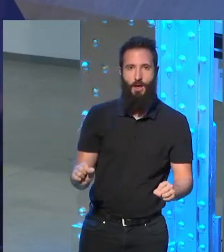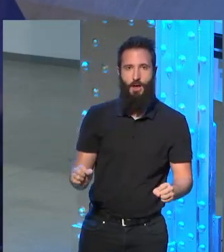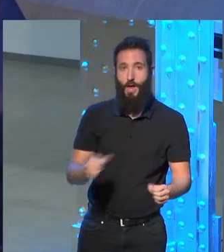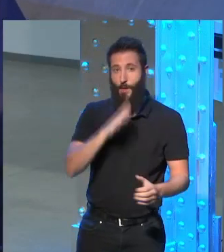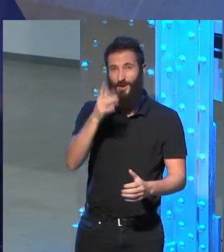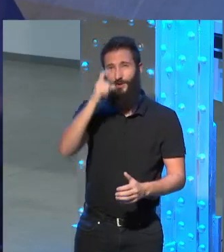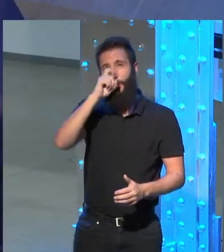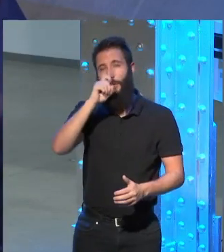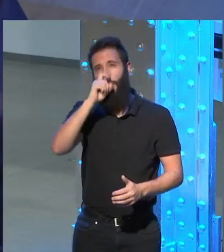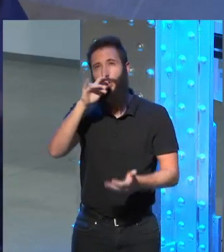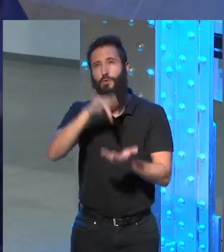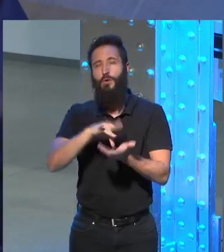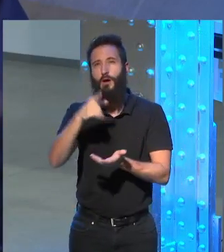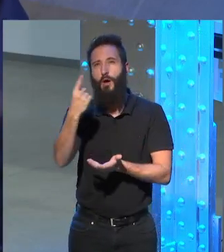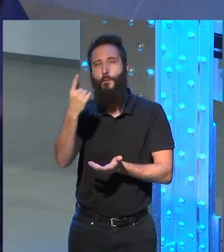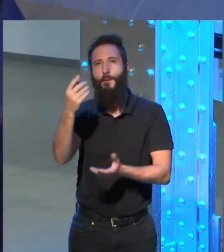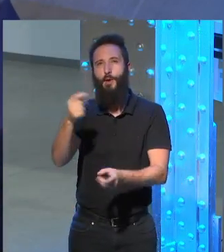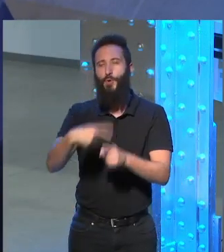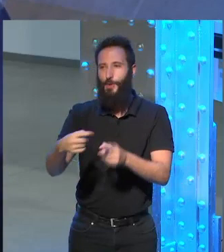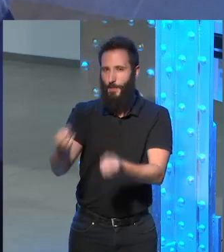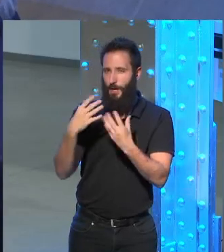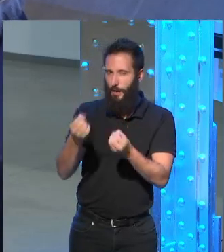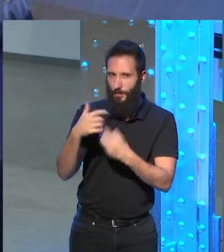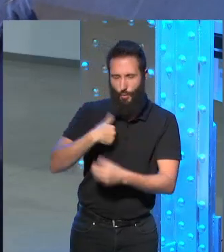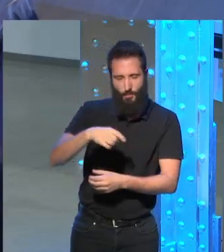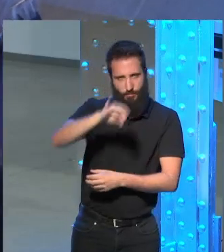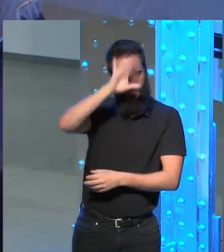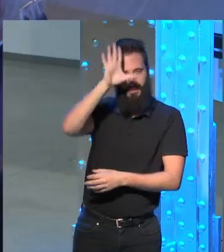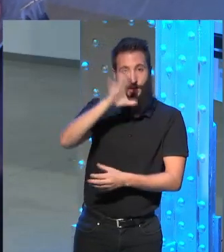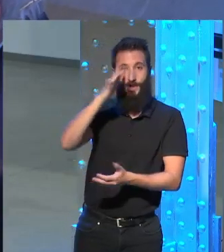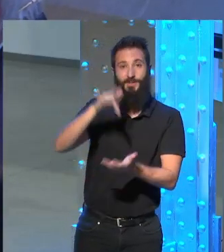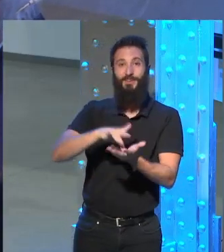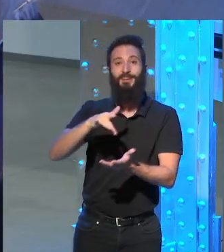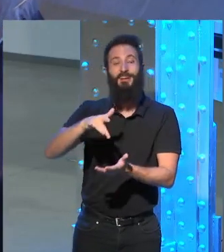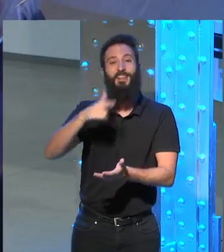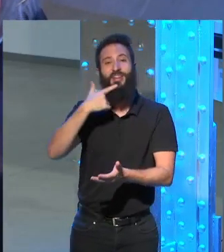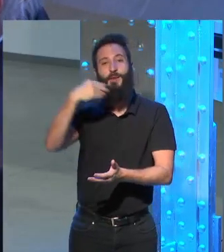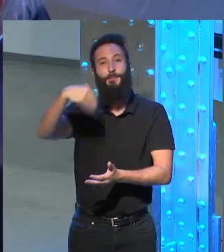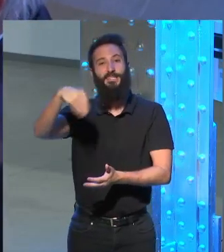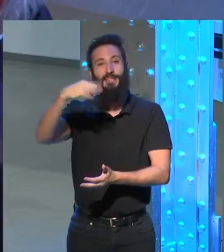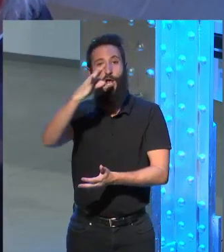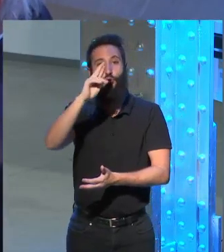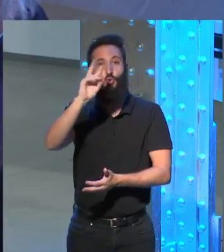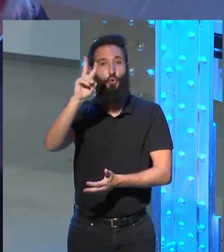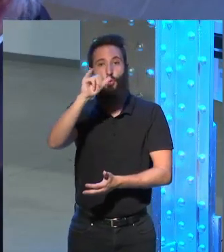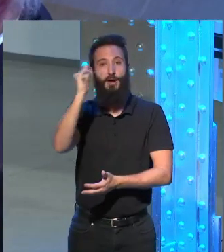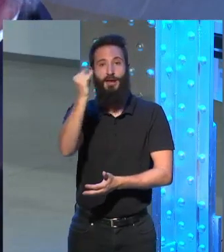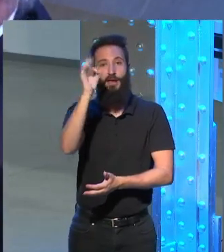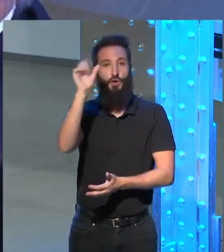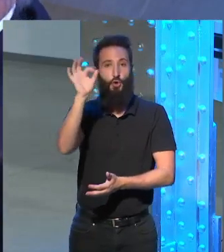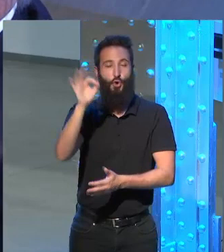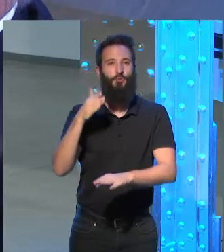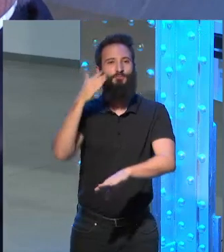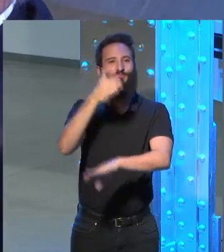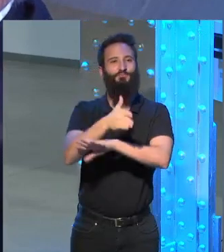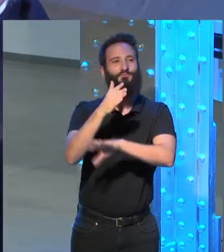yo recuerdo por ejemplo una de las cosas que más me impresionó es que contaban que cada vez que Trujillo salía en gira por el